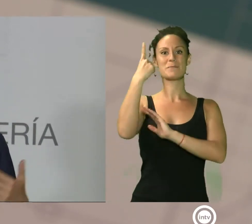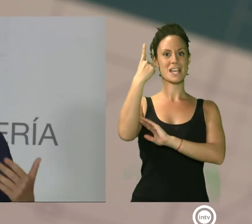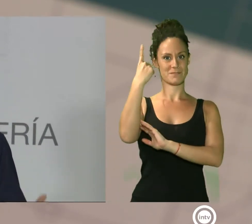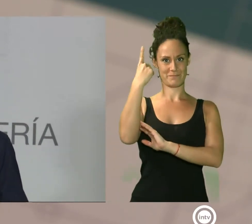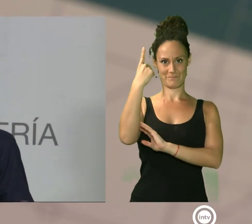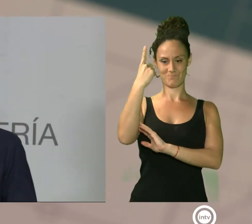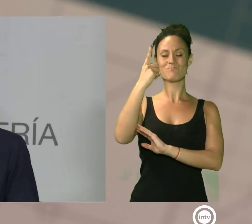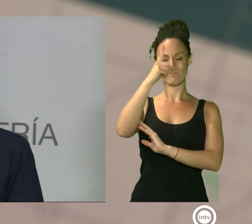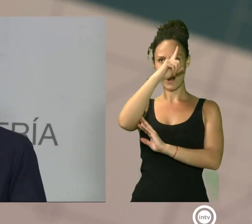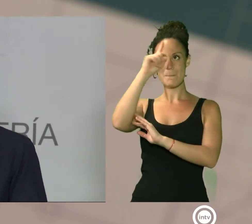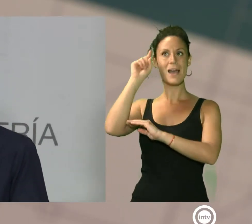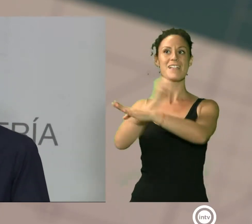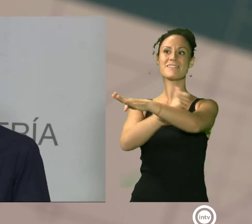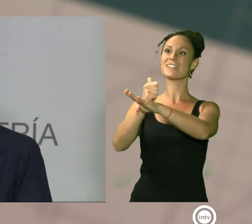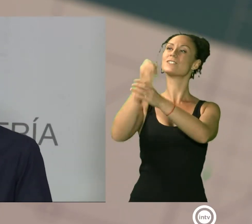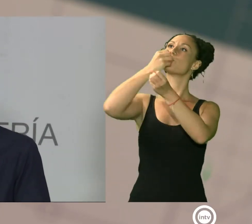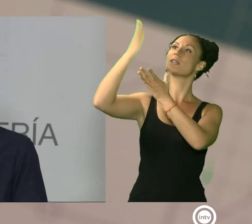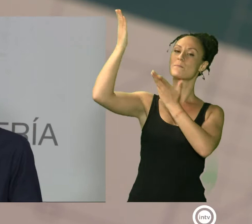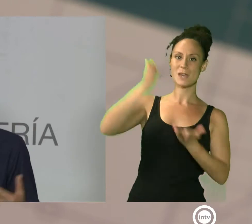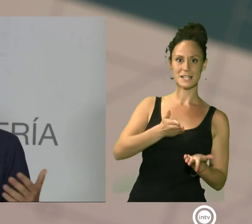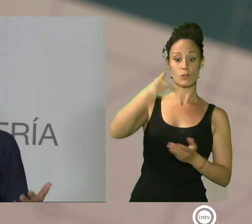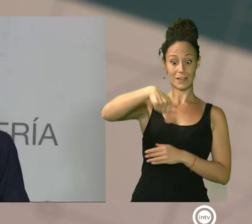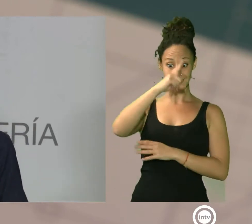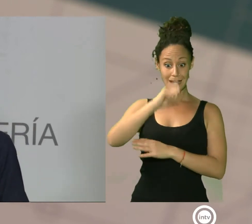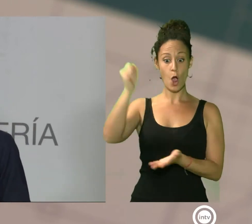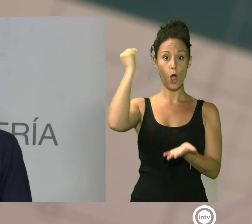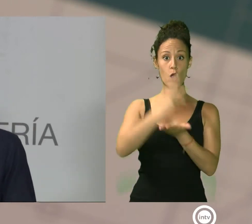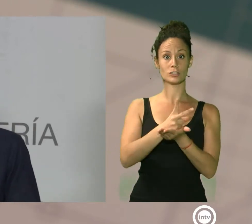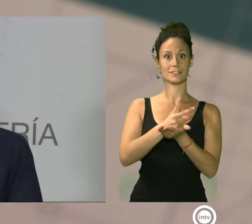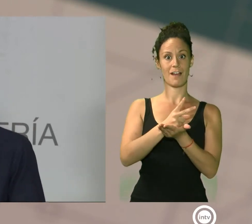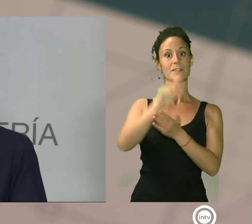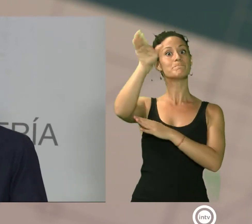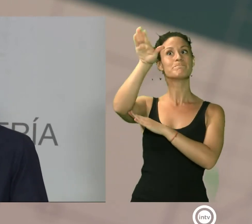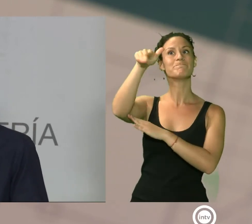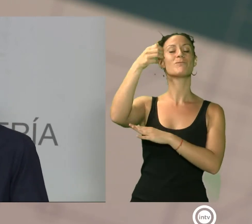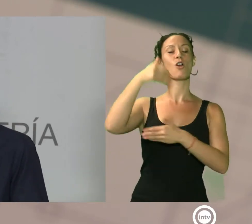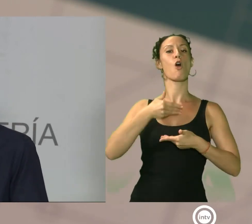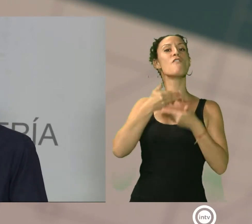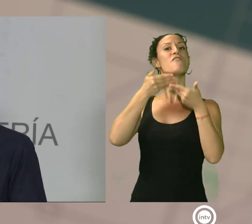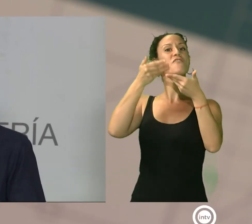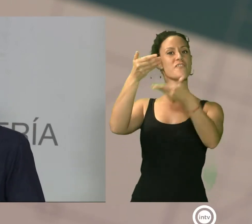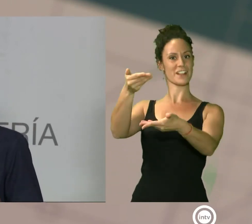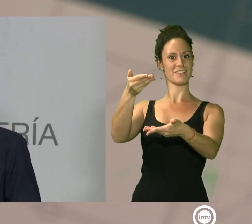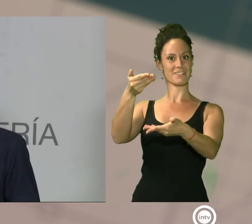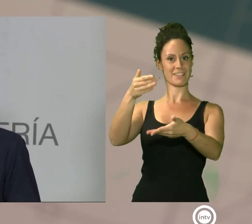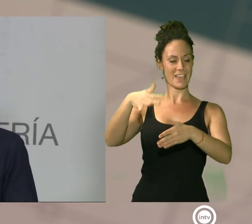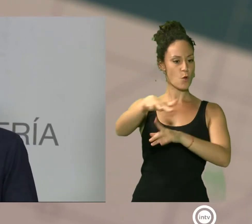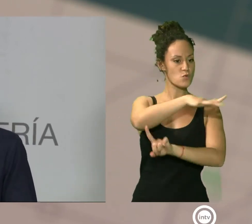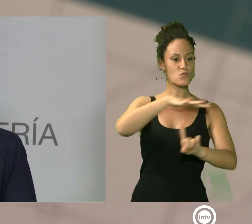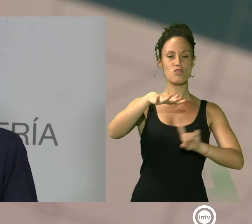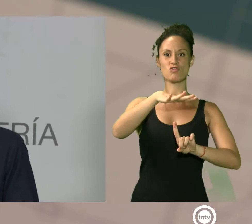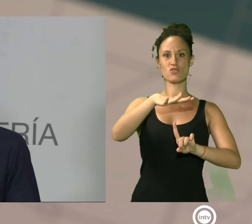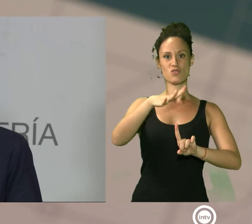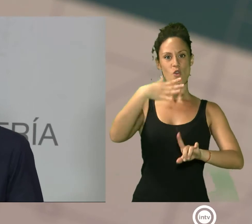año volvemos a tocar a la puerta de los madrileños y volvemos a ofrecer un escenario excepcional, un escenario único